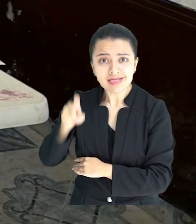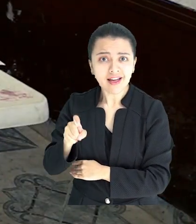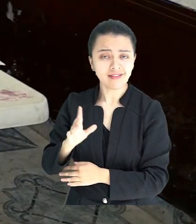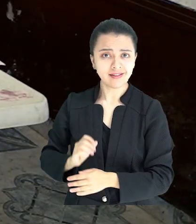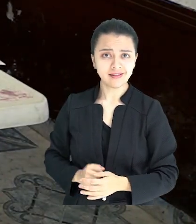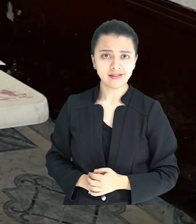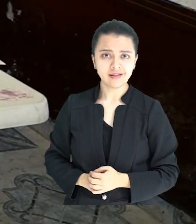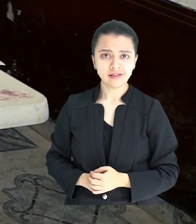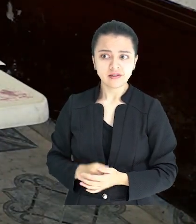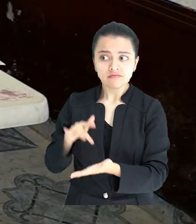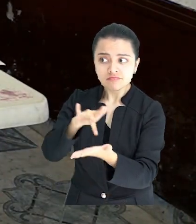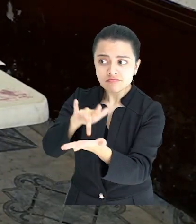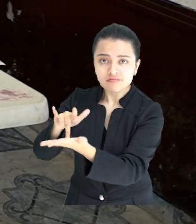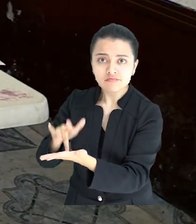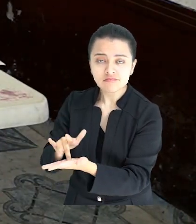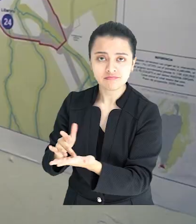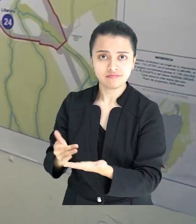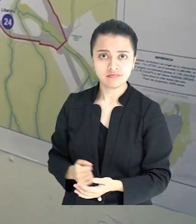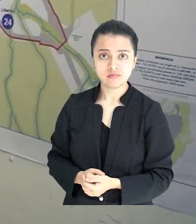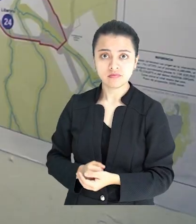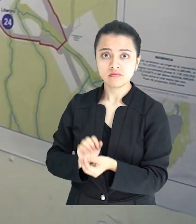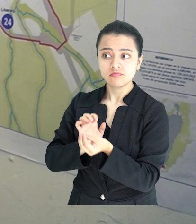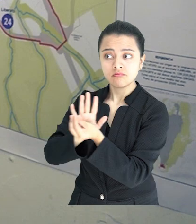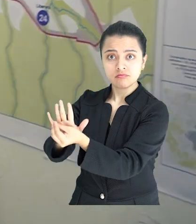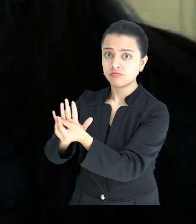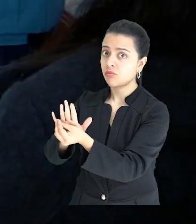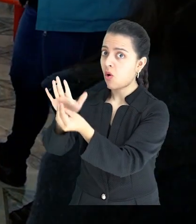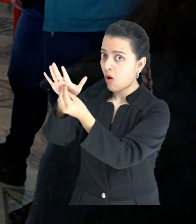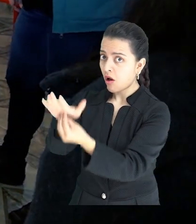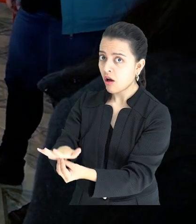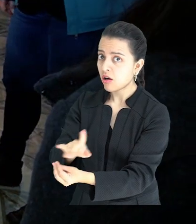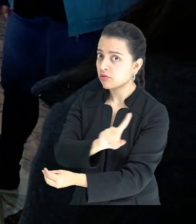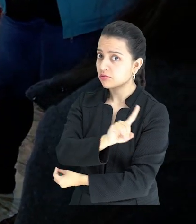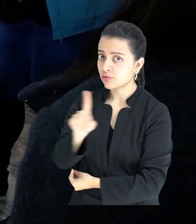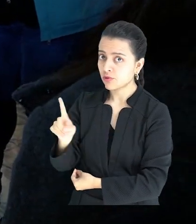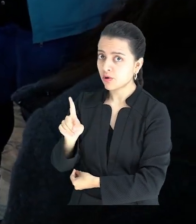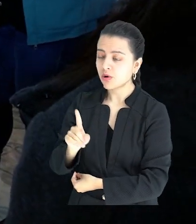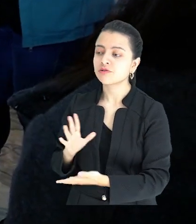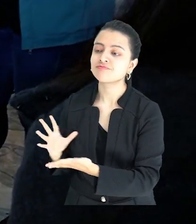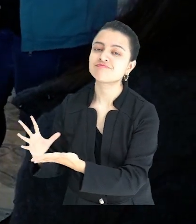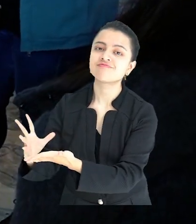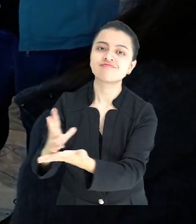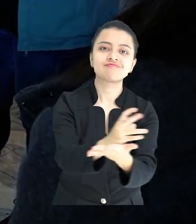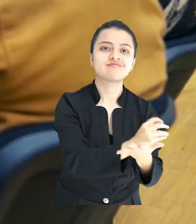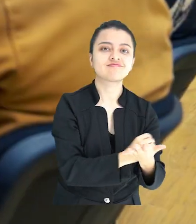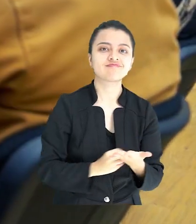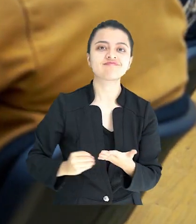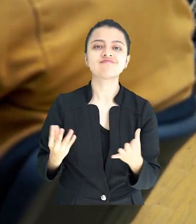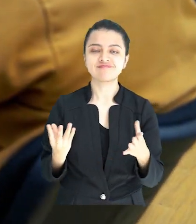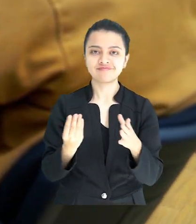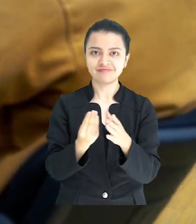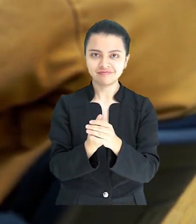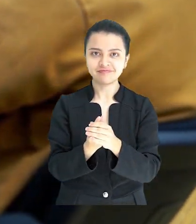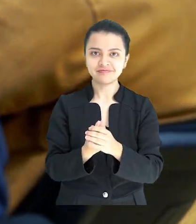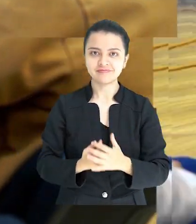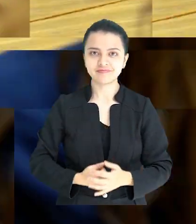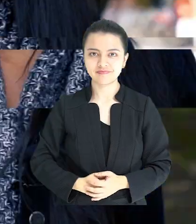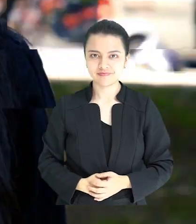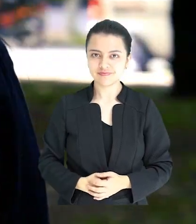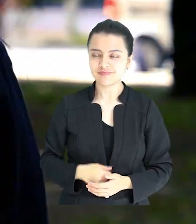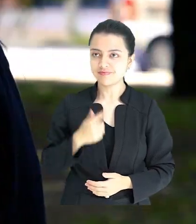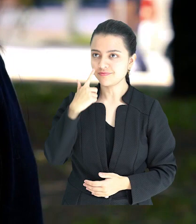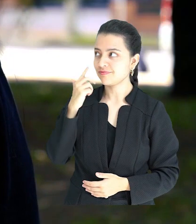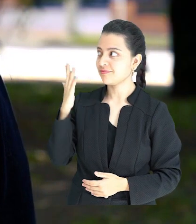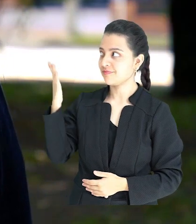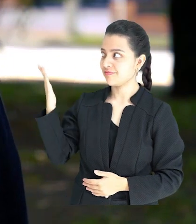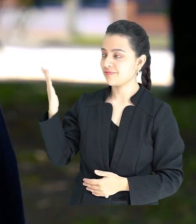modificación. Las inquietudes planteadas y las observaciones y propuestas son incluidas en todo este proceso. La Academia